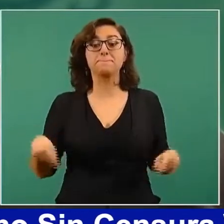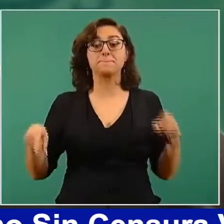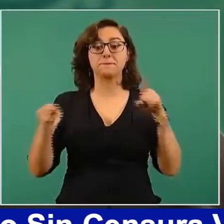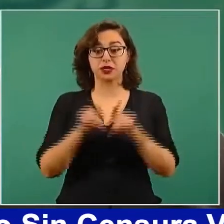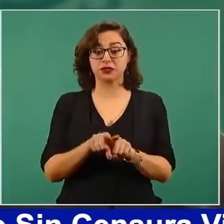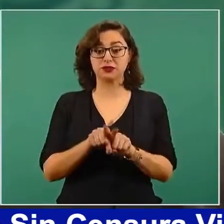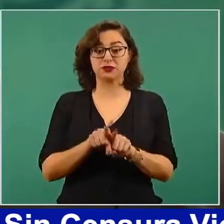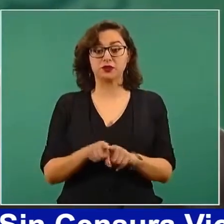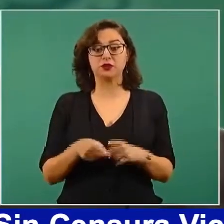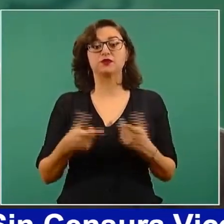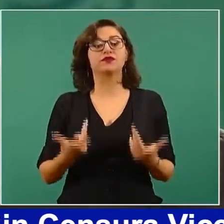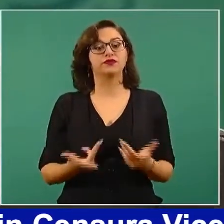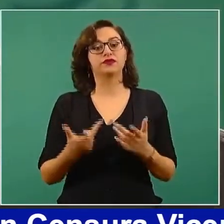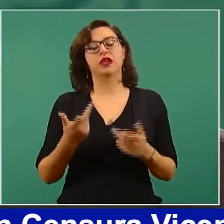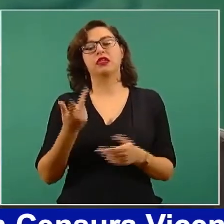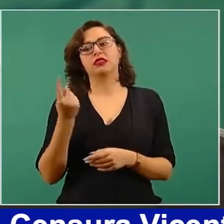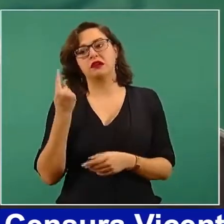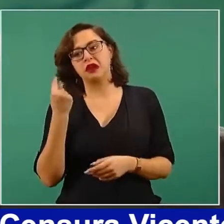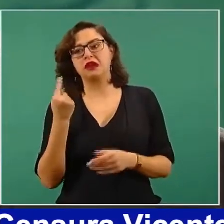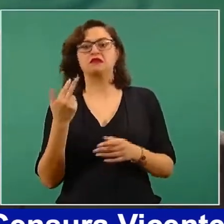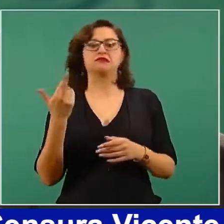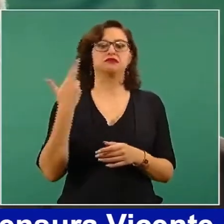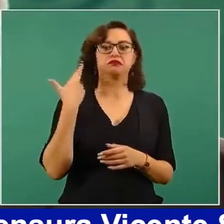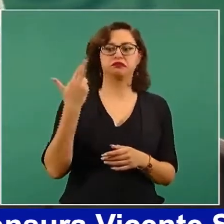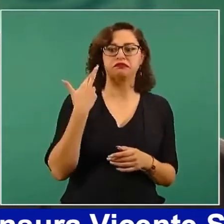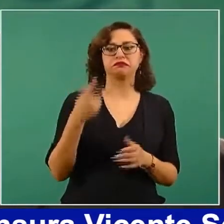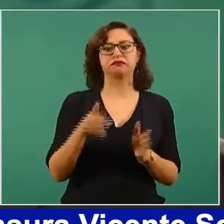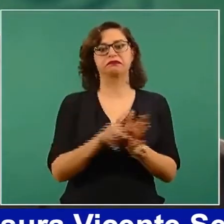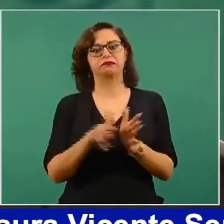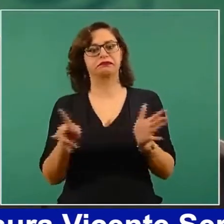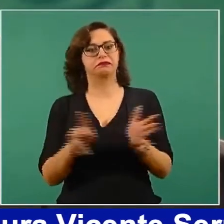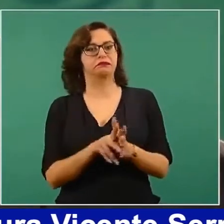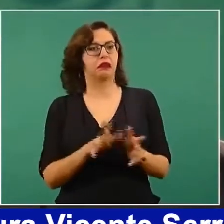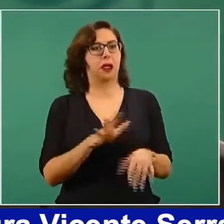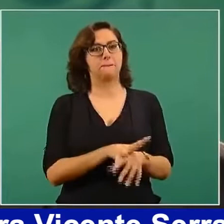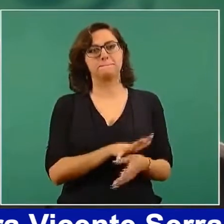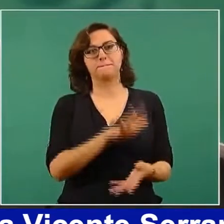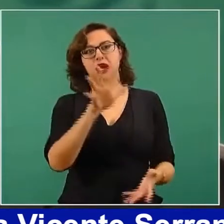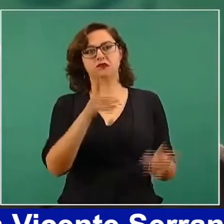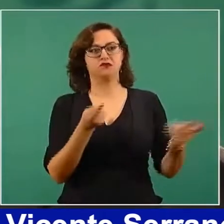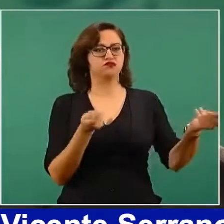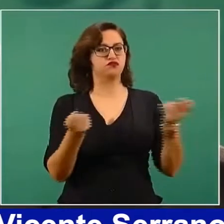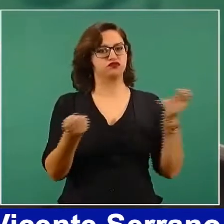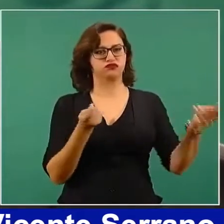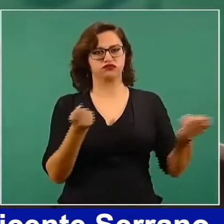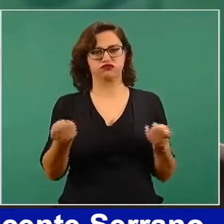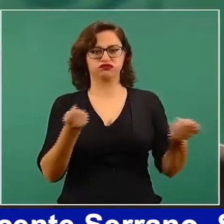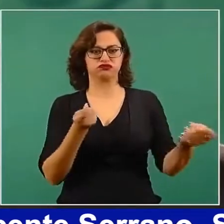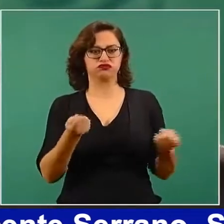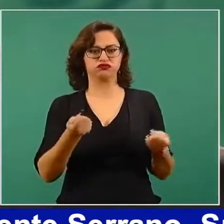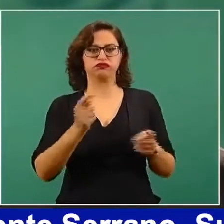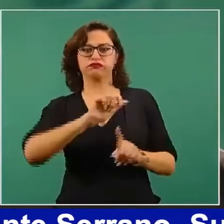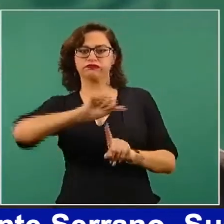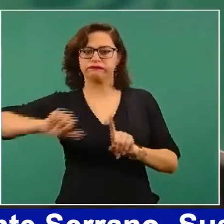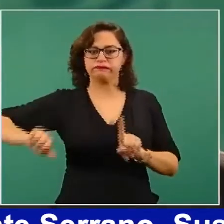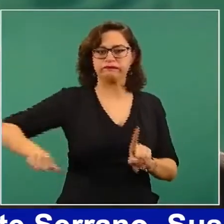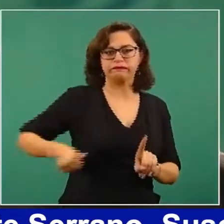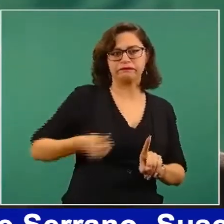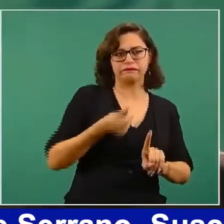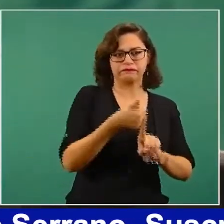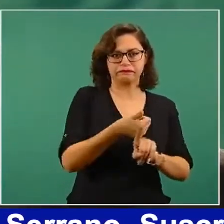de los medios de información. La mayoría de la gente no sabía lo que